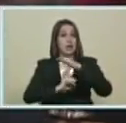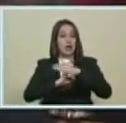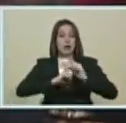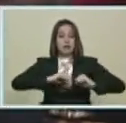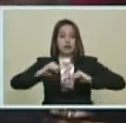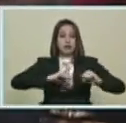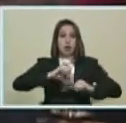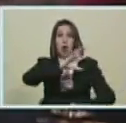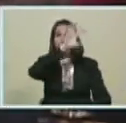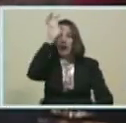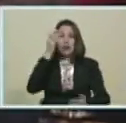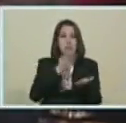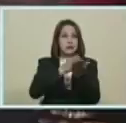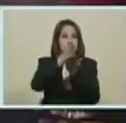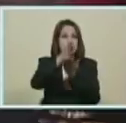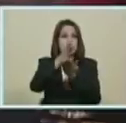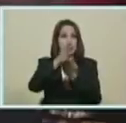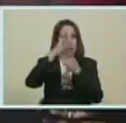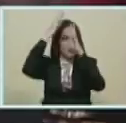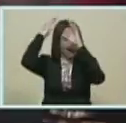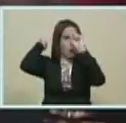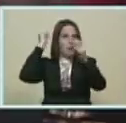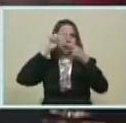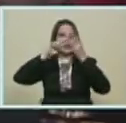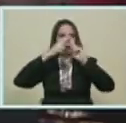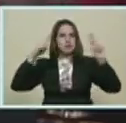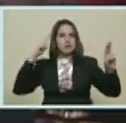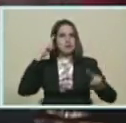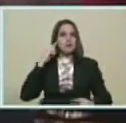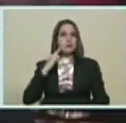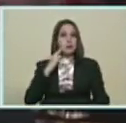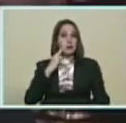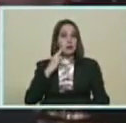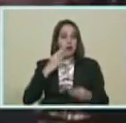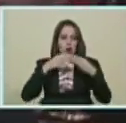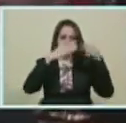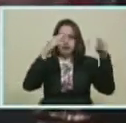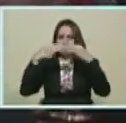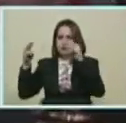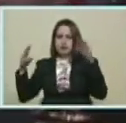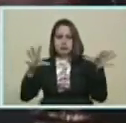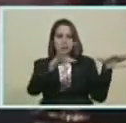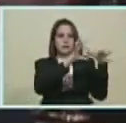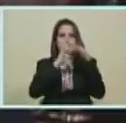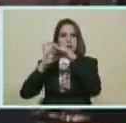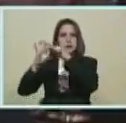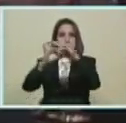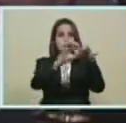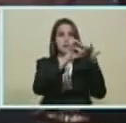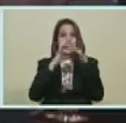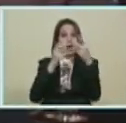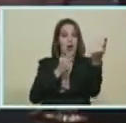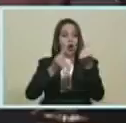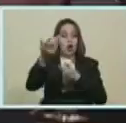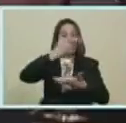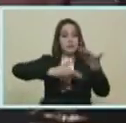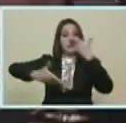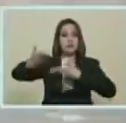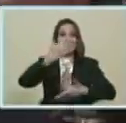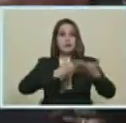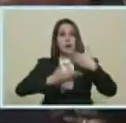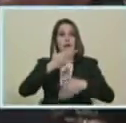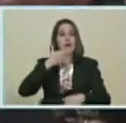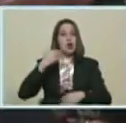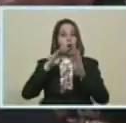no alineados La diplomacia Bolivariana De paz Y seguir abriendo Con puertas Para la cooperación Económica En este mundo Pluripolar